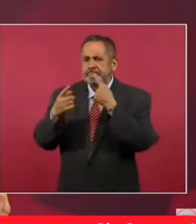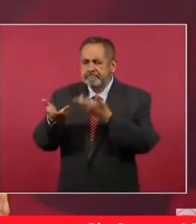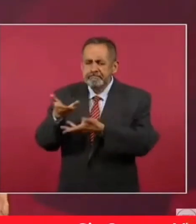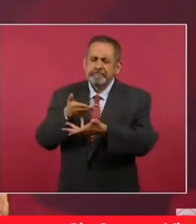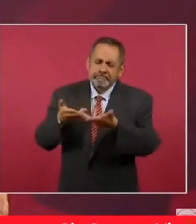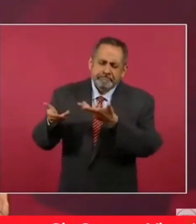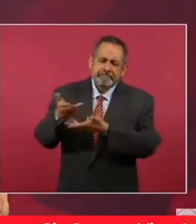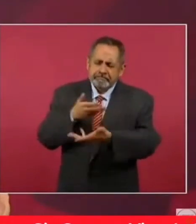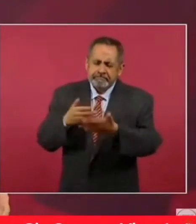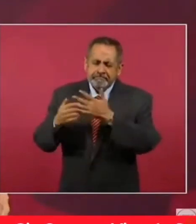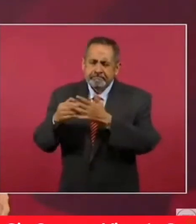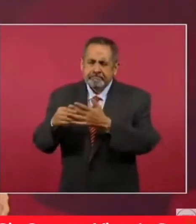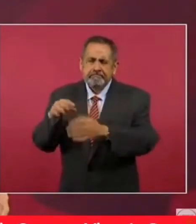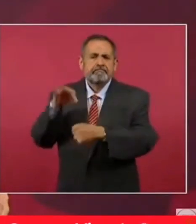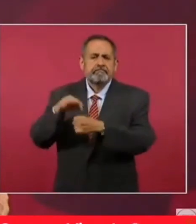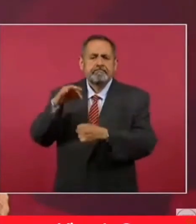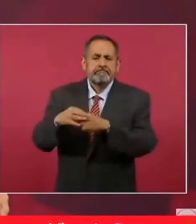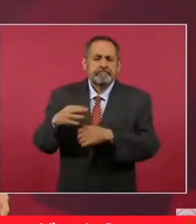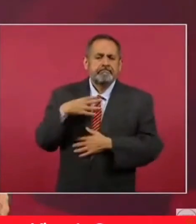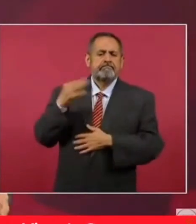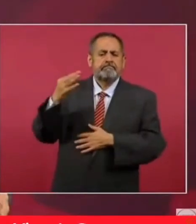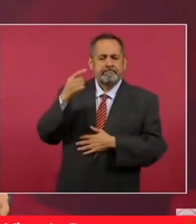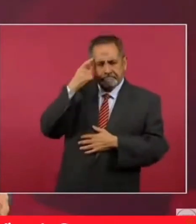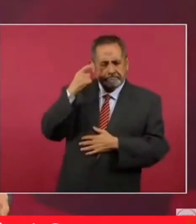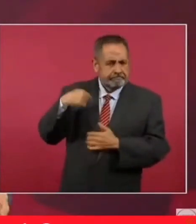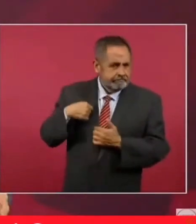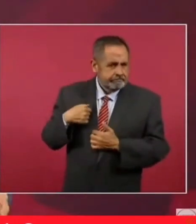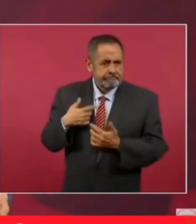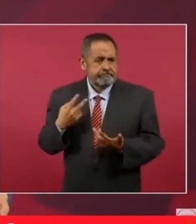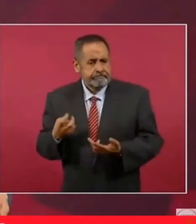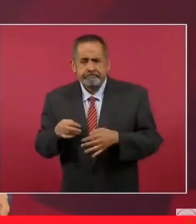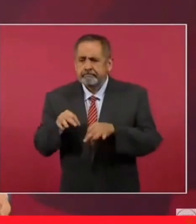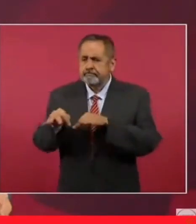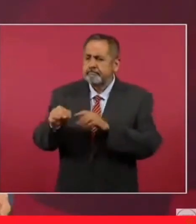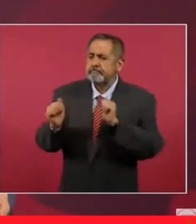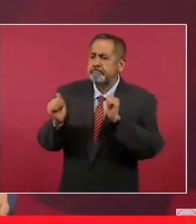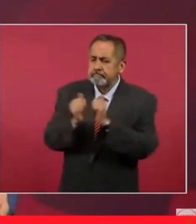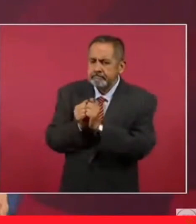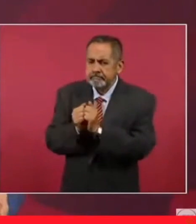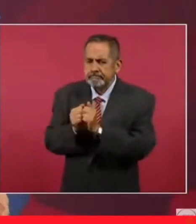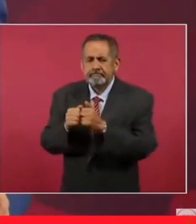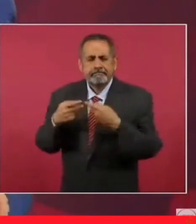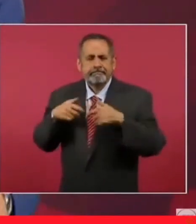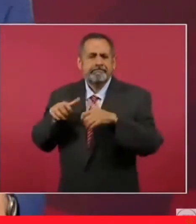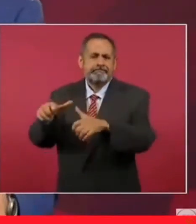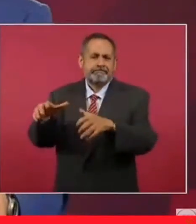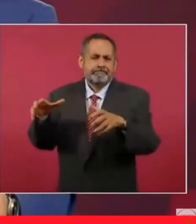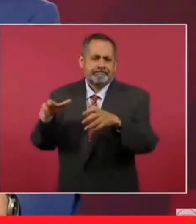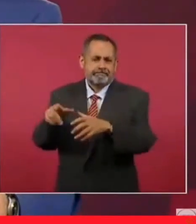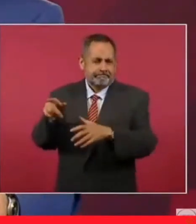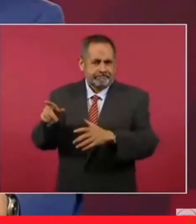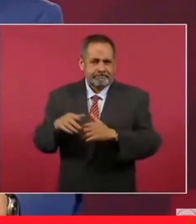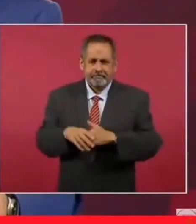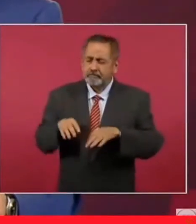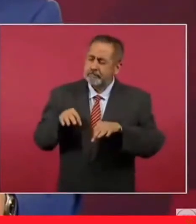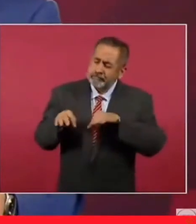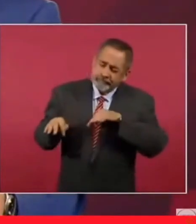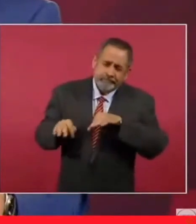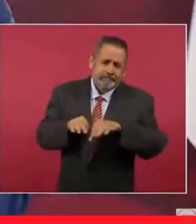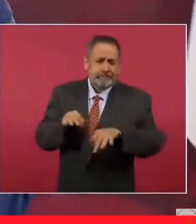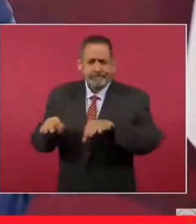llegar a la presidencia para transformar con muchas labor